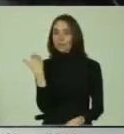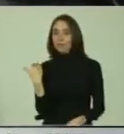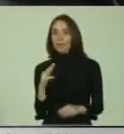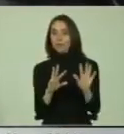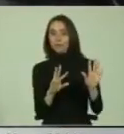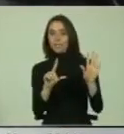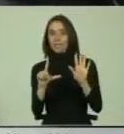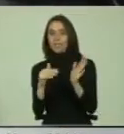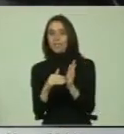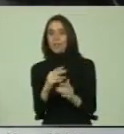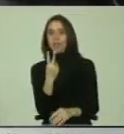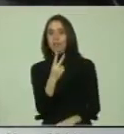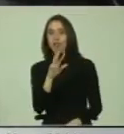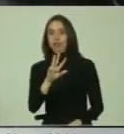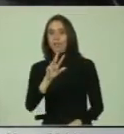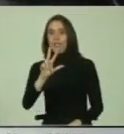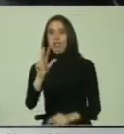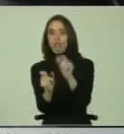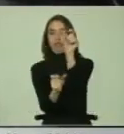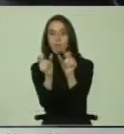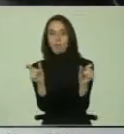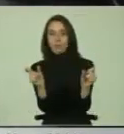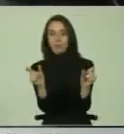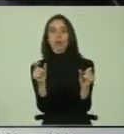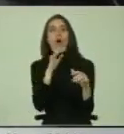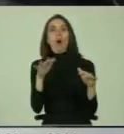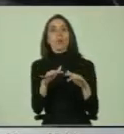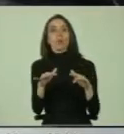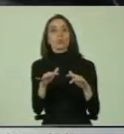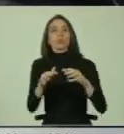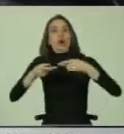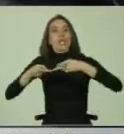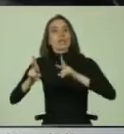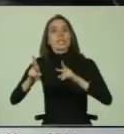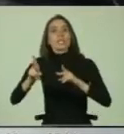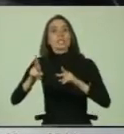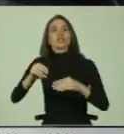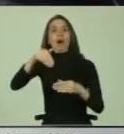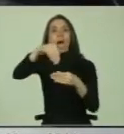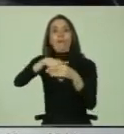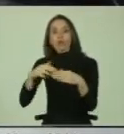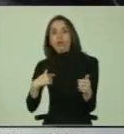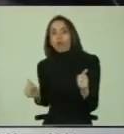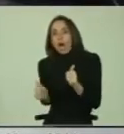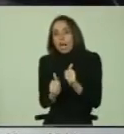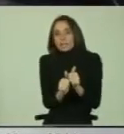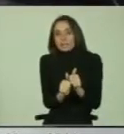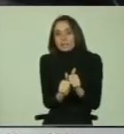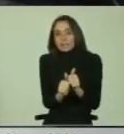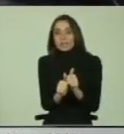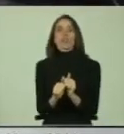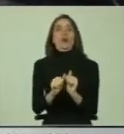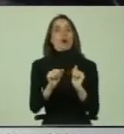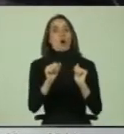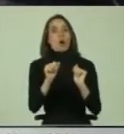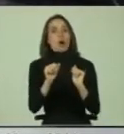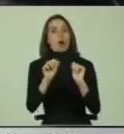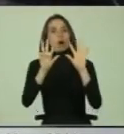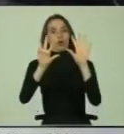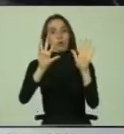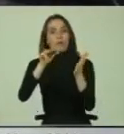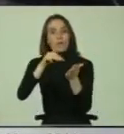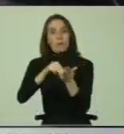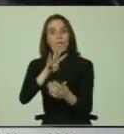.298 personas hicieron uso del derecho a voto asistido y en 9